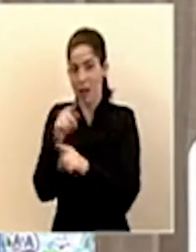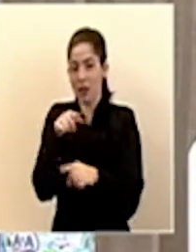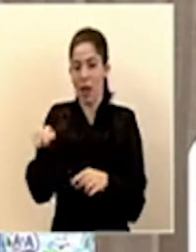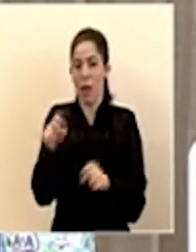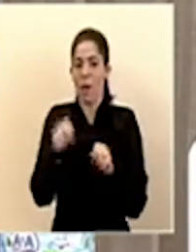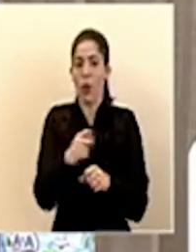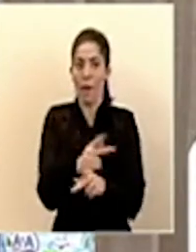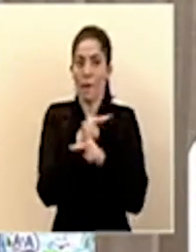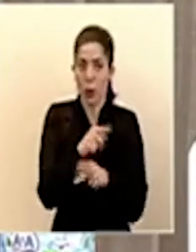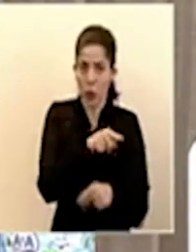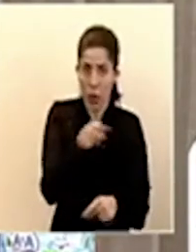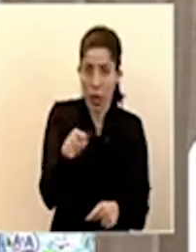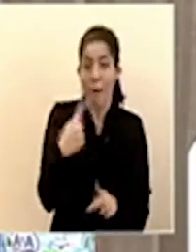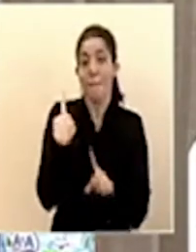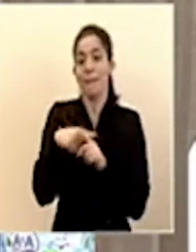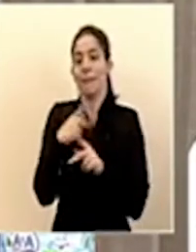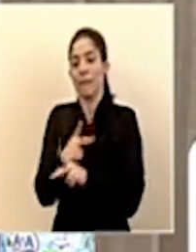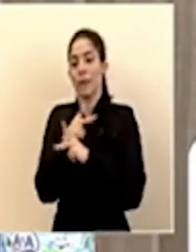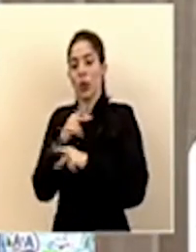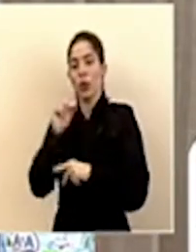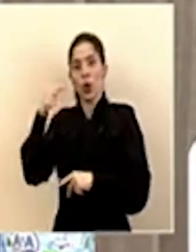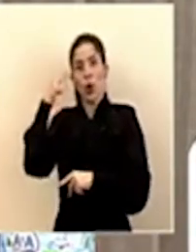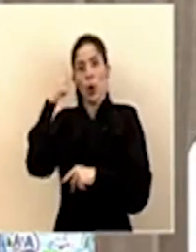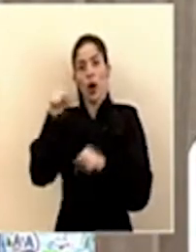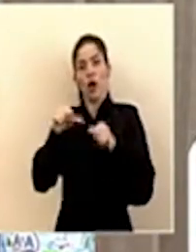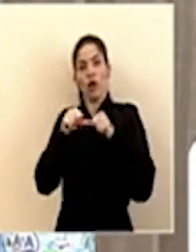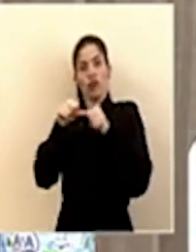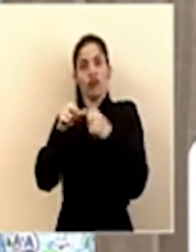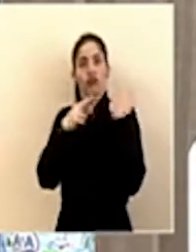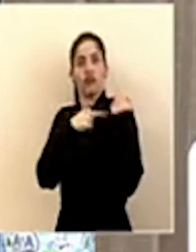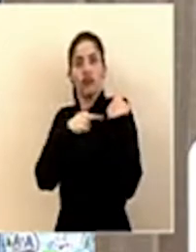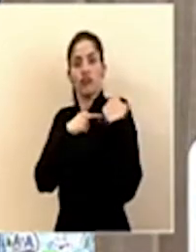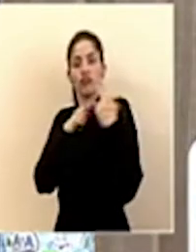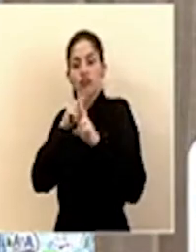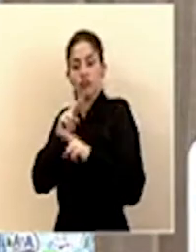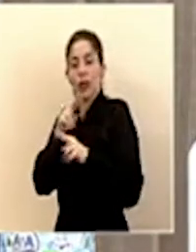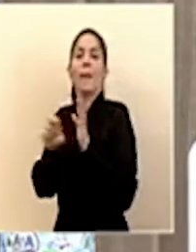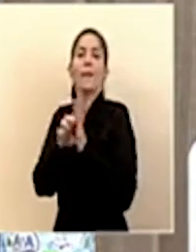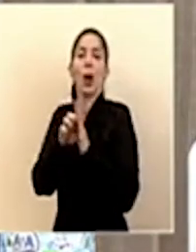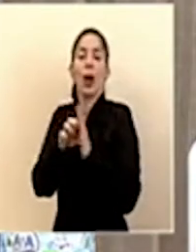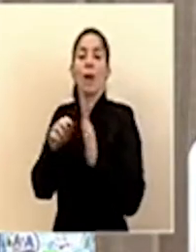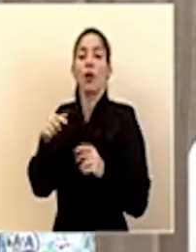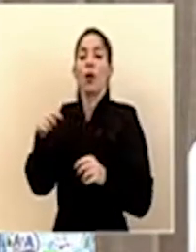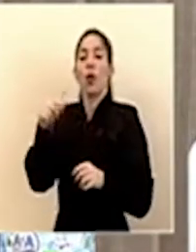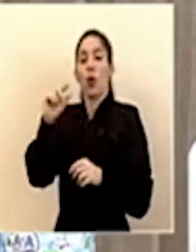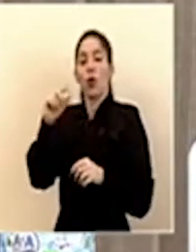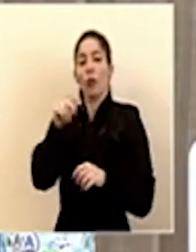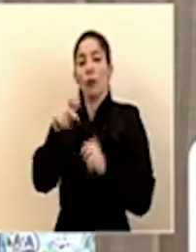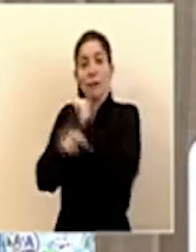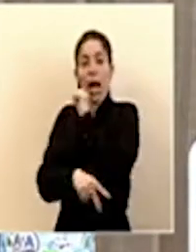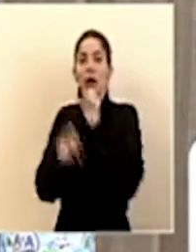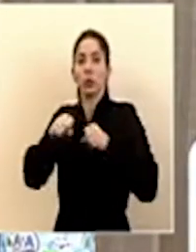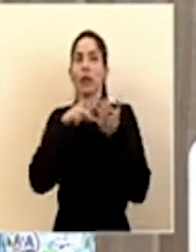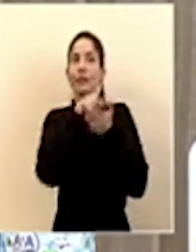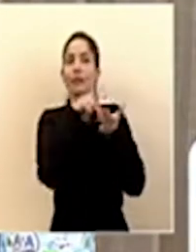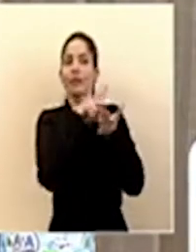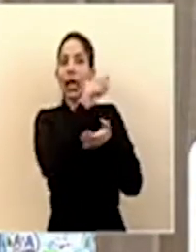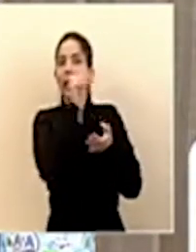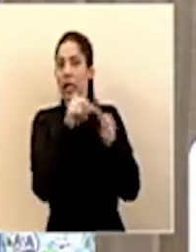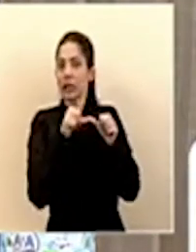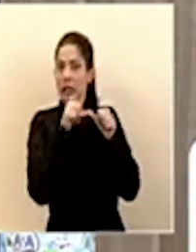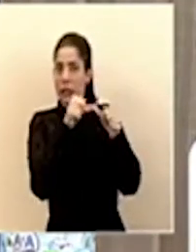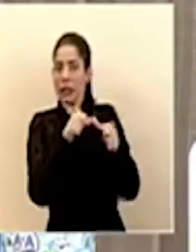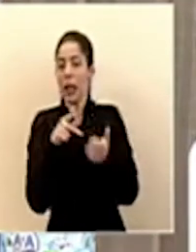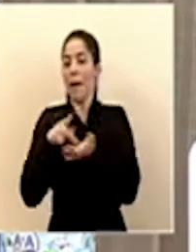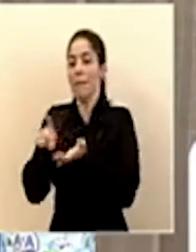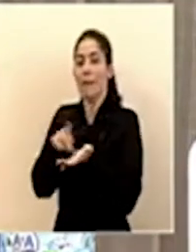que el Estado cumpla con sus obligaciones, como por ejemplo el pago de intereses y el pago